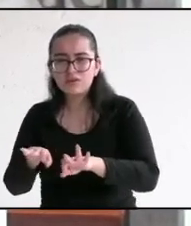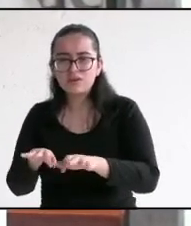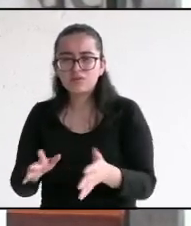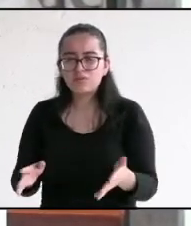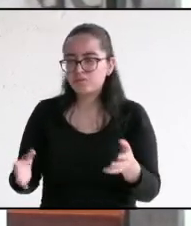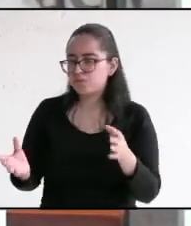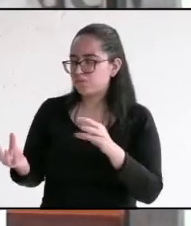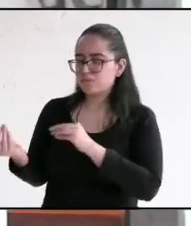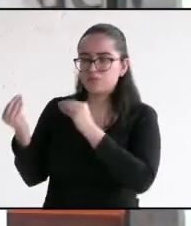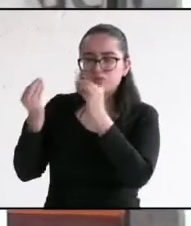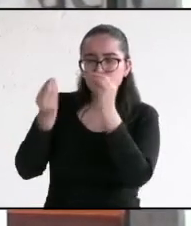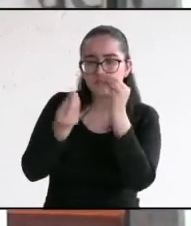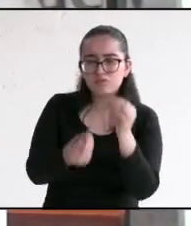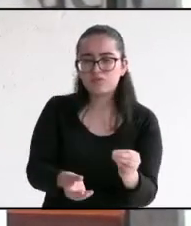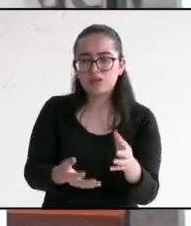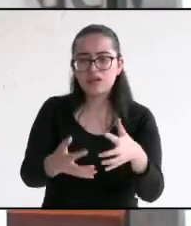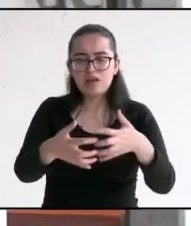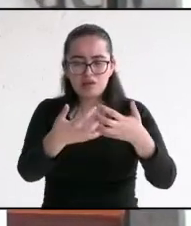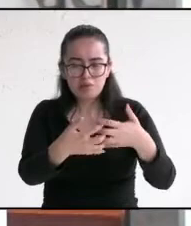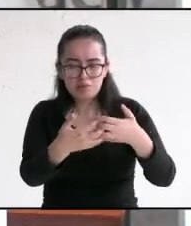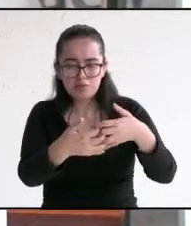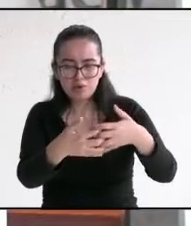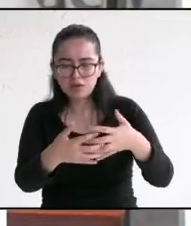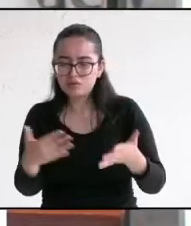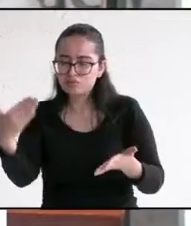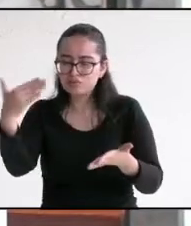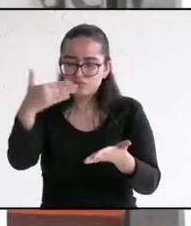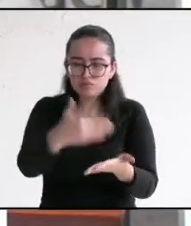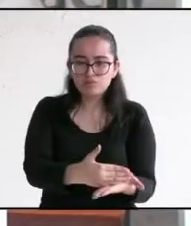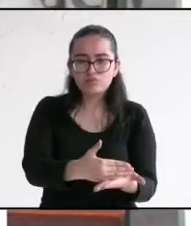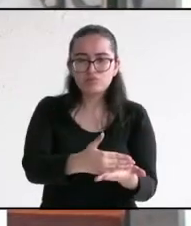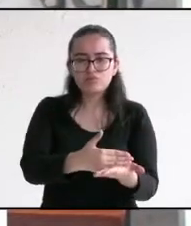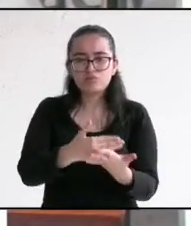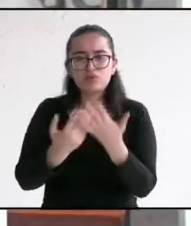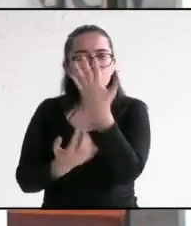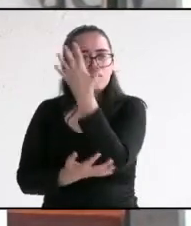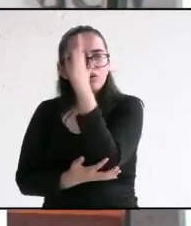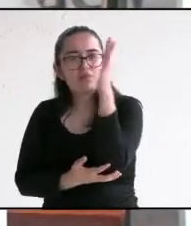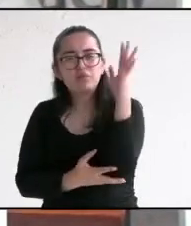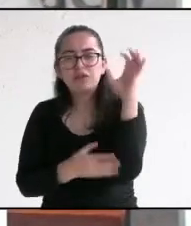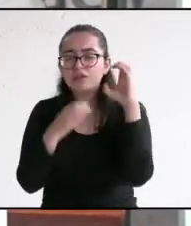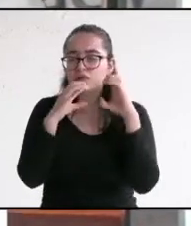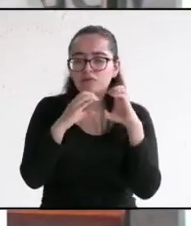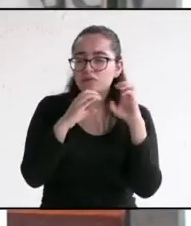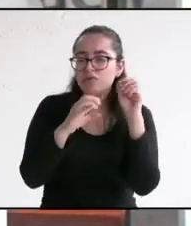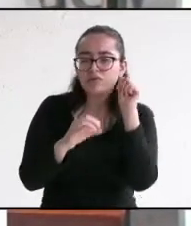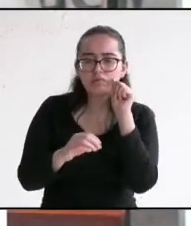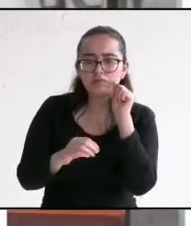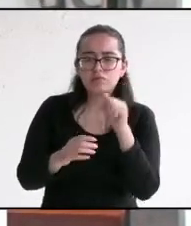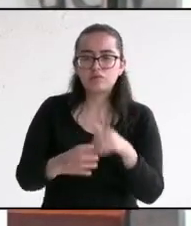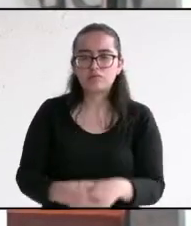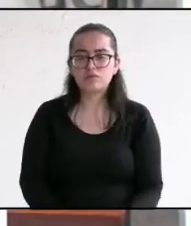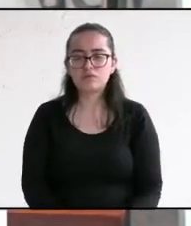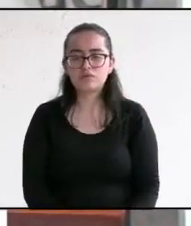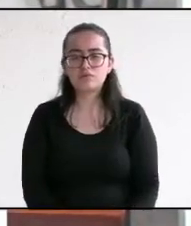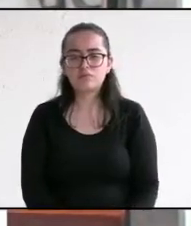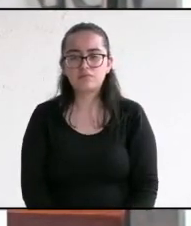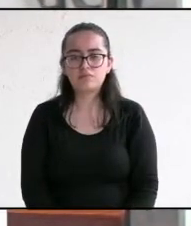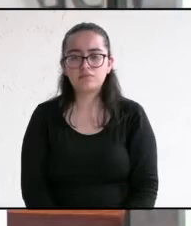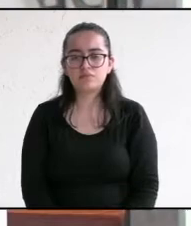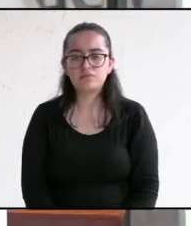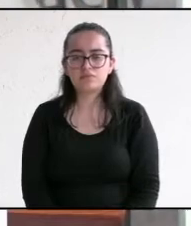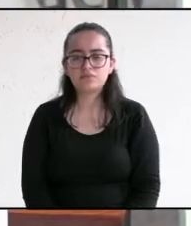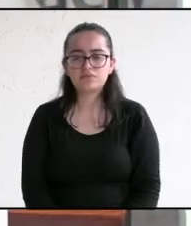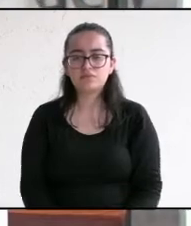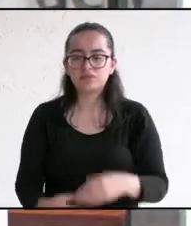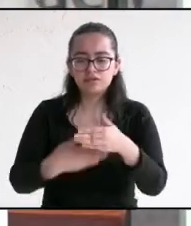a empresas socialmente comprometidas con el medio ambiente para que nuestras futuras generaciones tengan lo necesario para crecer y